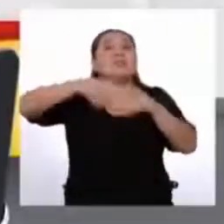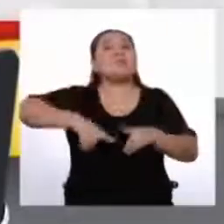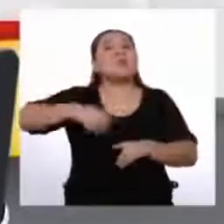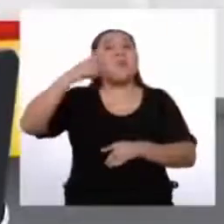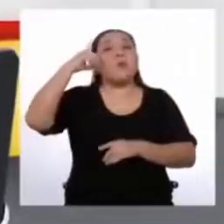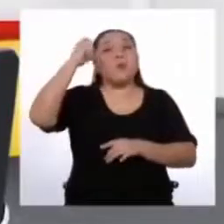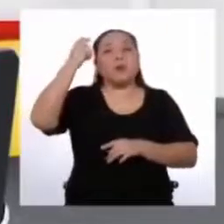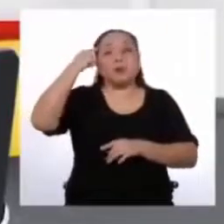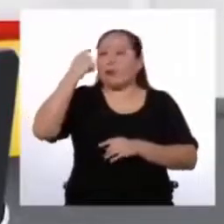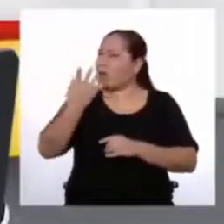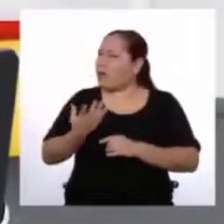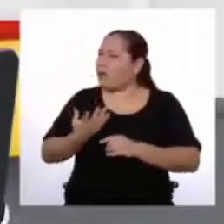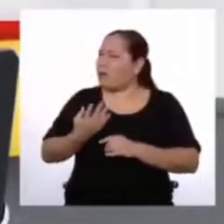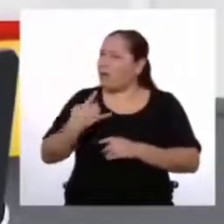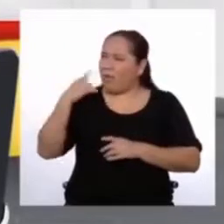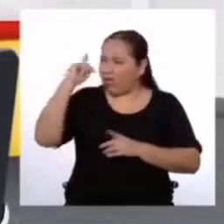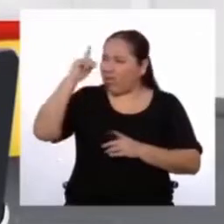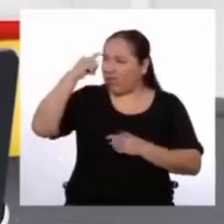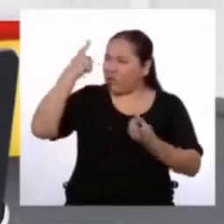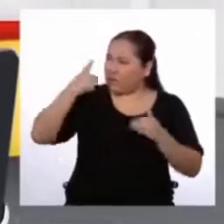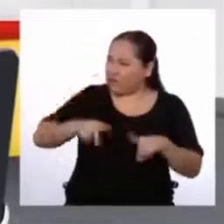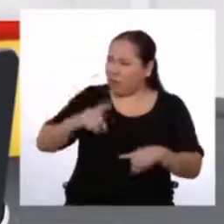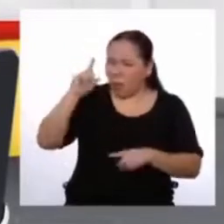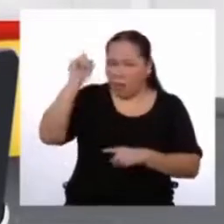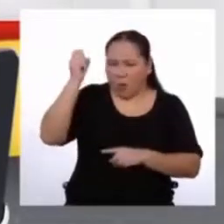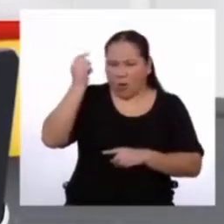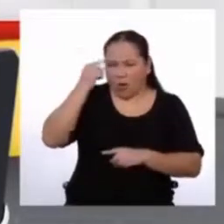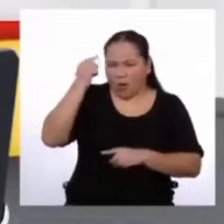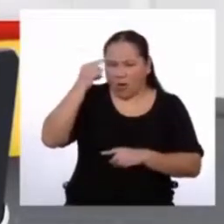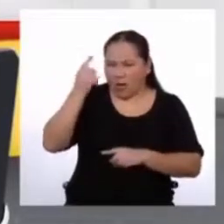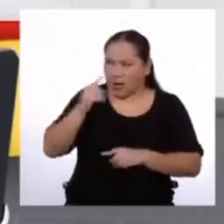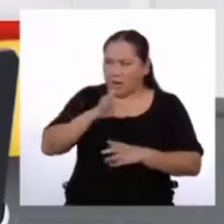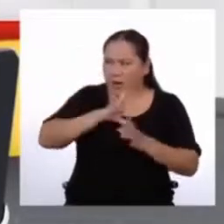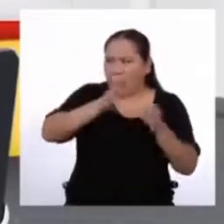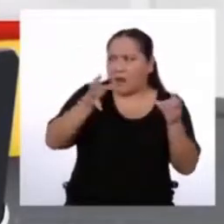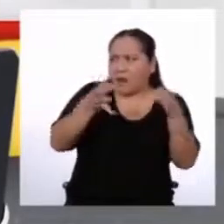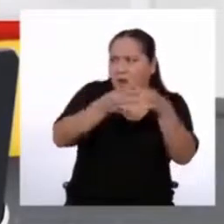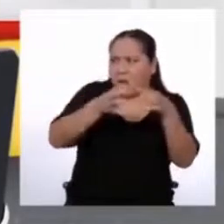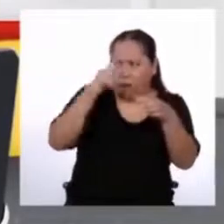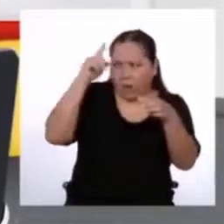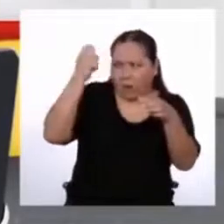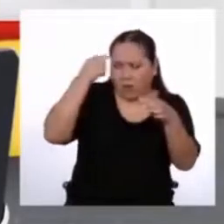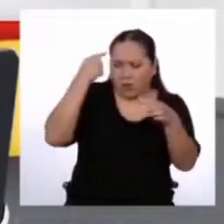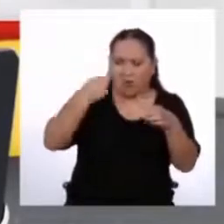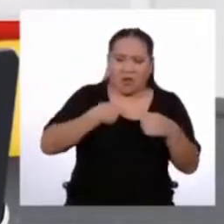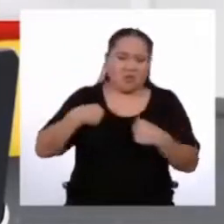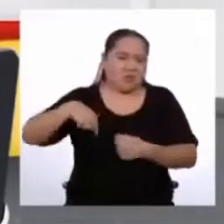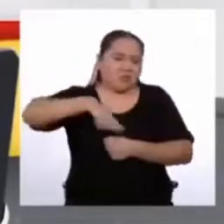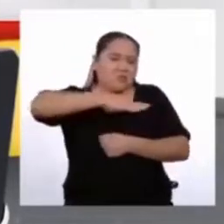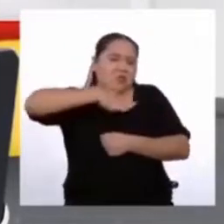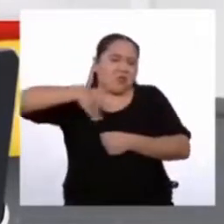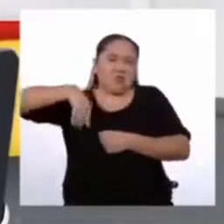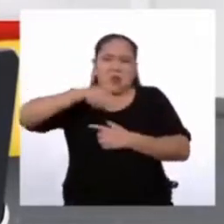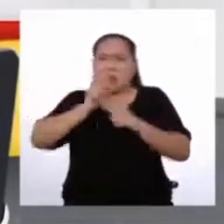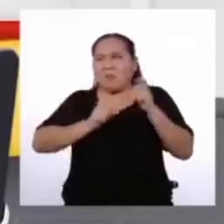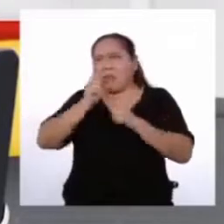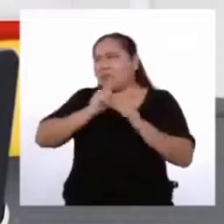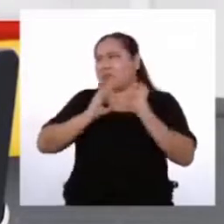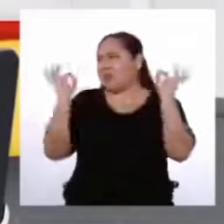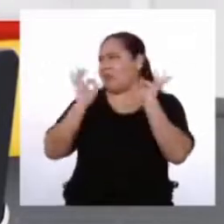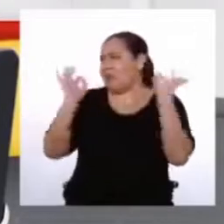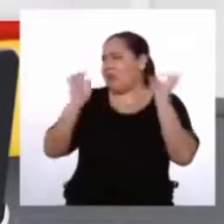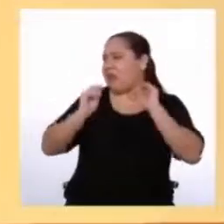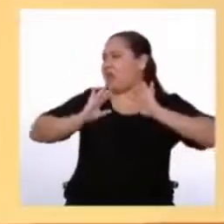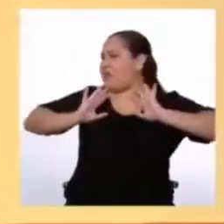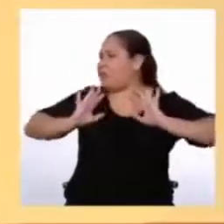Una decisión política de los políticos nada más O sea, nosotros los ciudadanos no tenemos nada